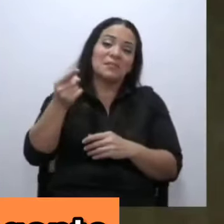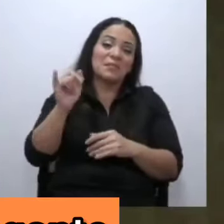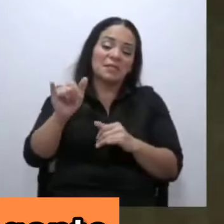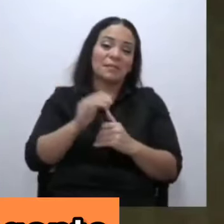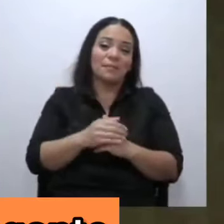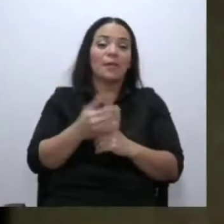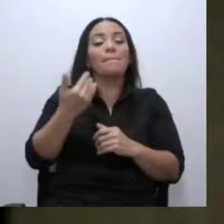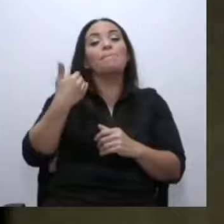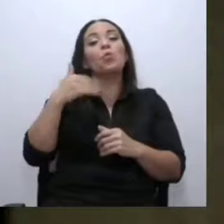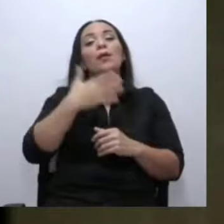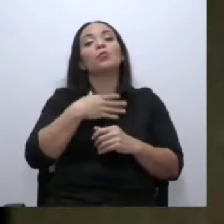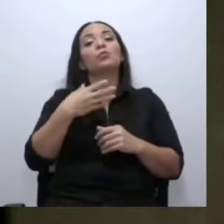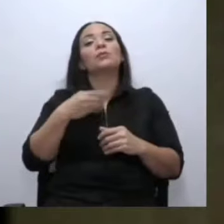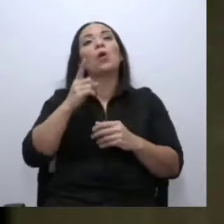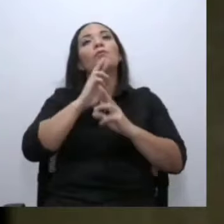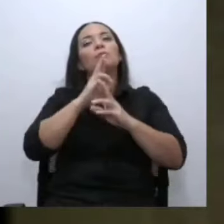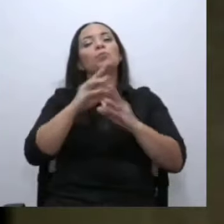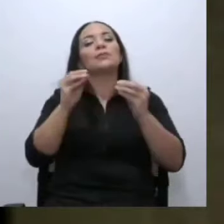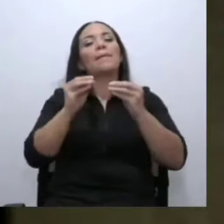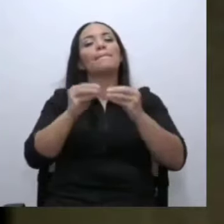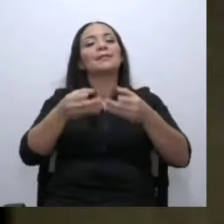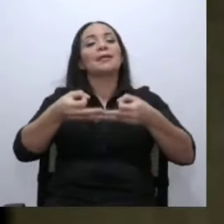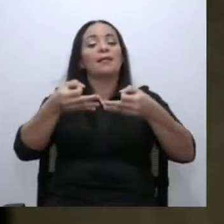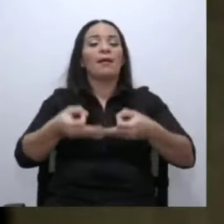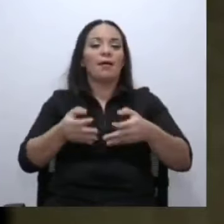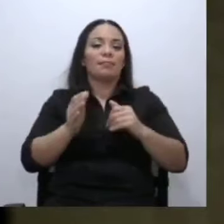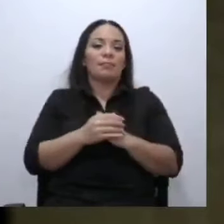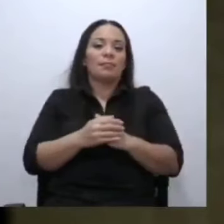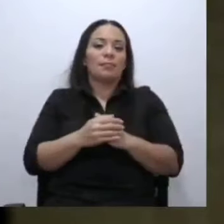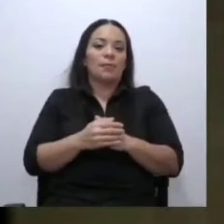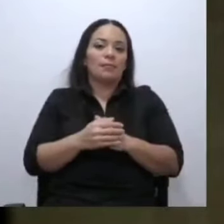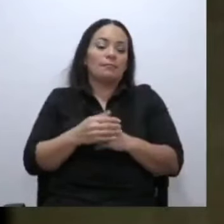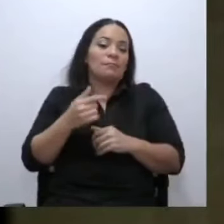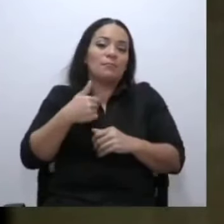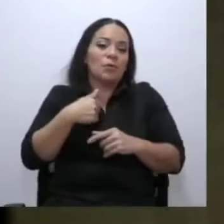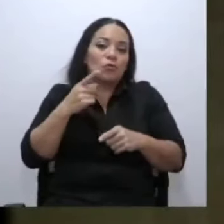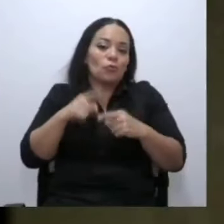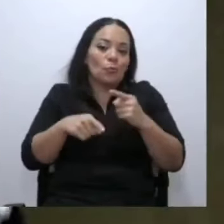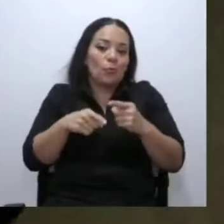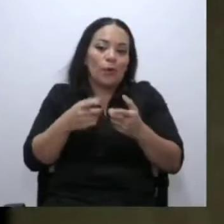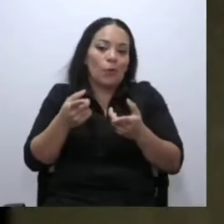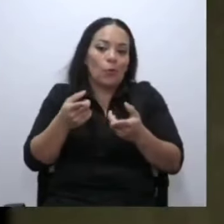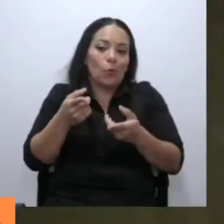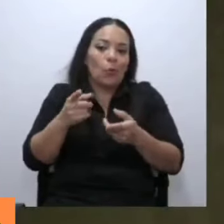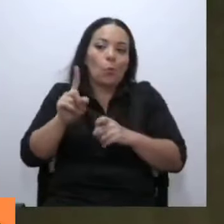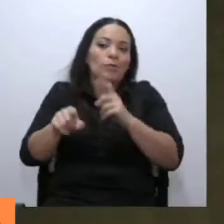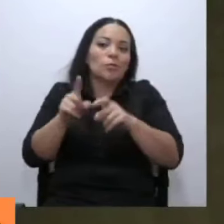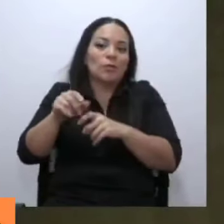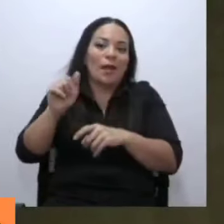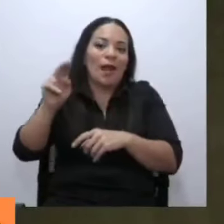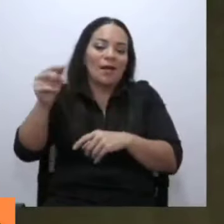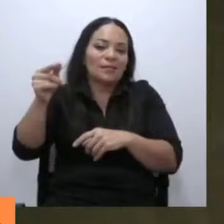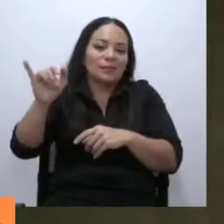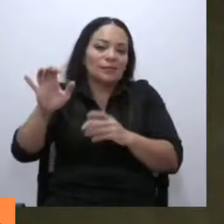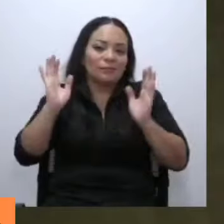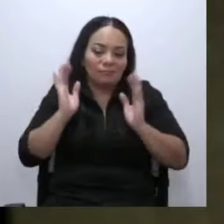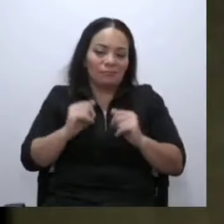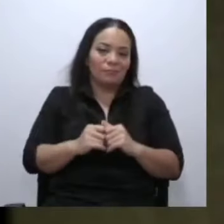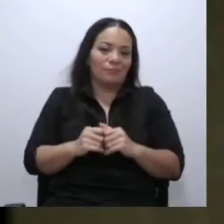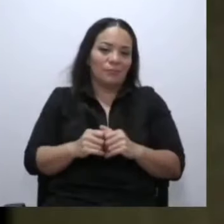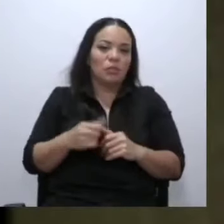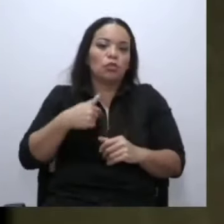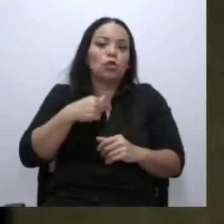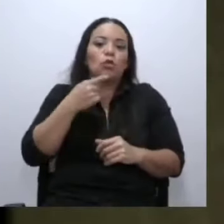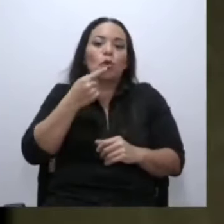más elegante. Pero yo no soy nadie para aconsejarle a doña Angie. En lugar de decir que eso es un ataque a la democracia,